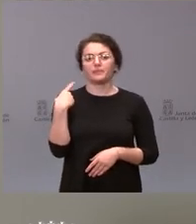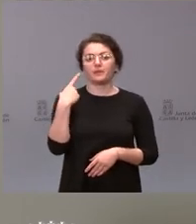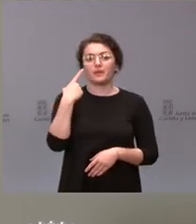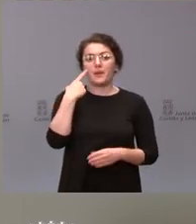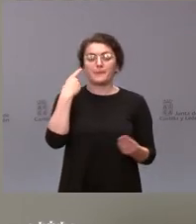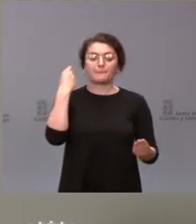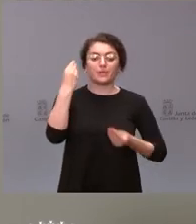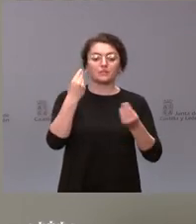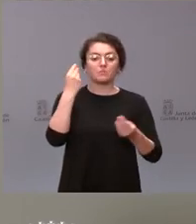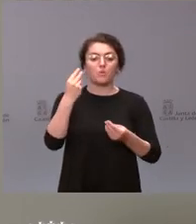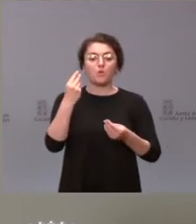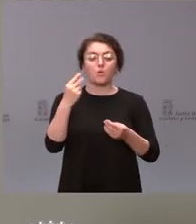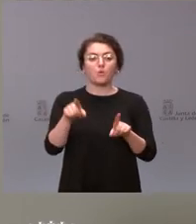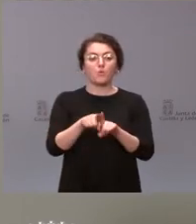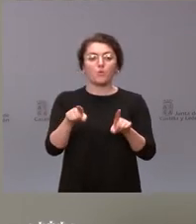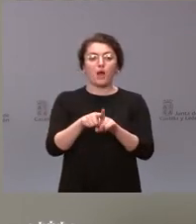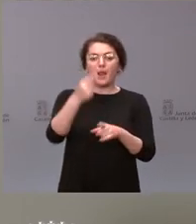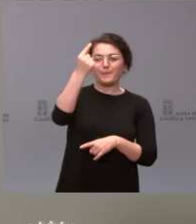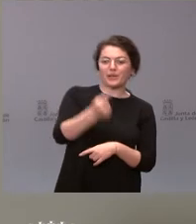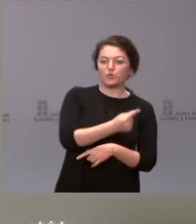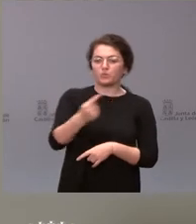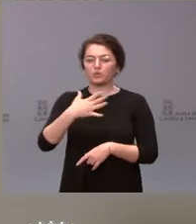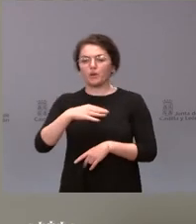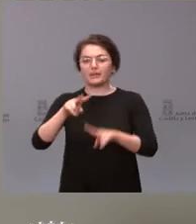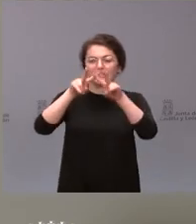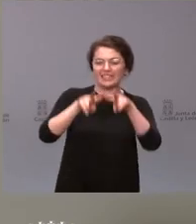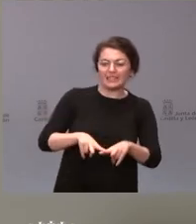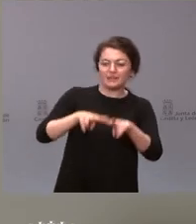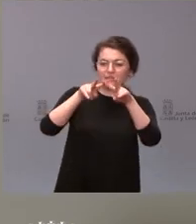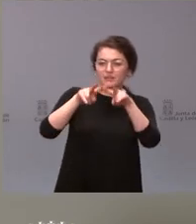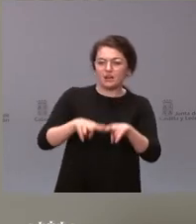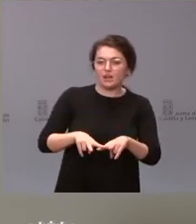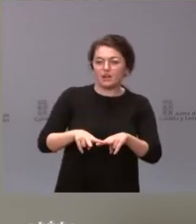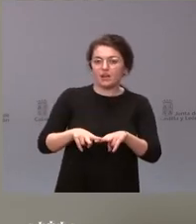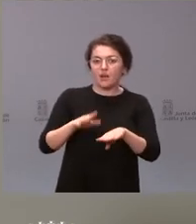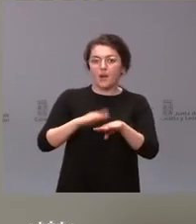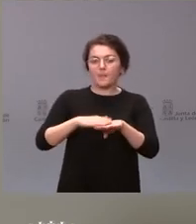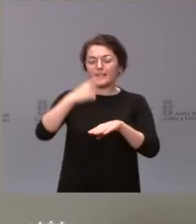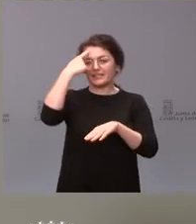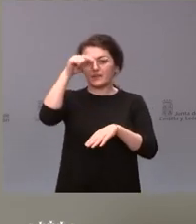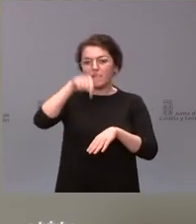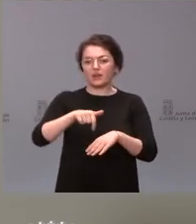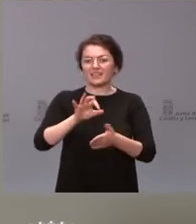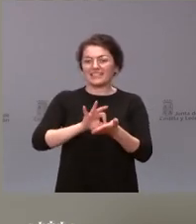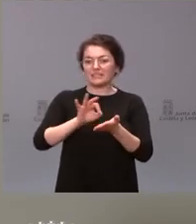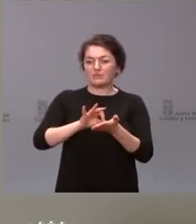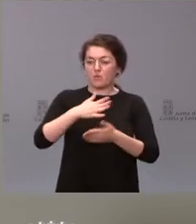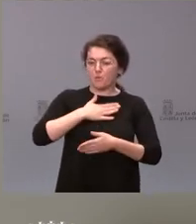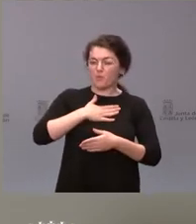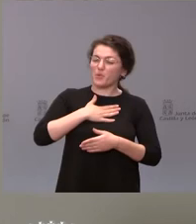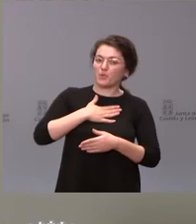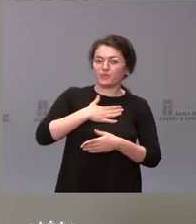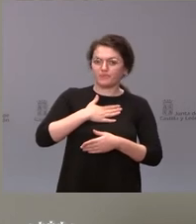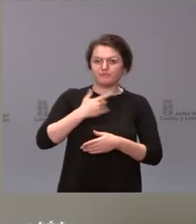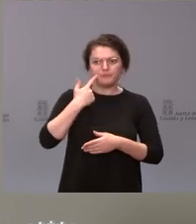revisar y de analizar los presupuestos y la cuantía económica de la que disponen las instituciones propias de la comunidad. Esto siempre es bueno. Siempre es